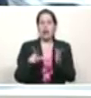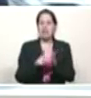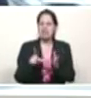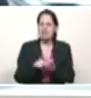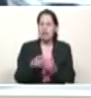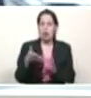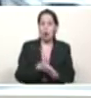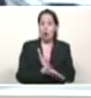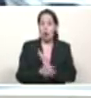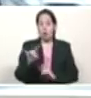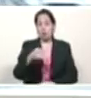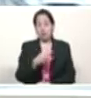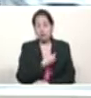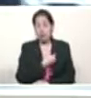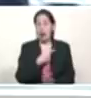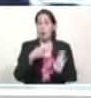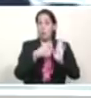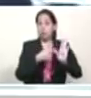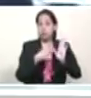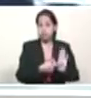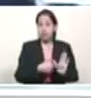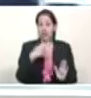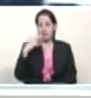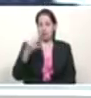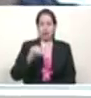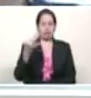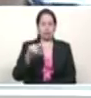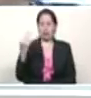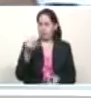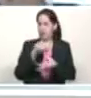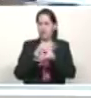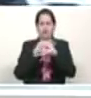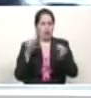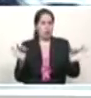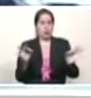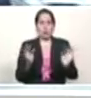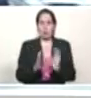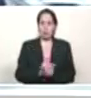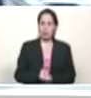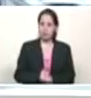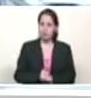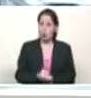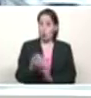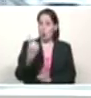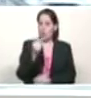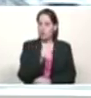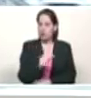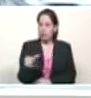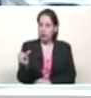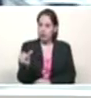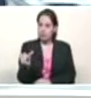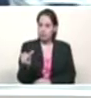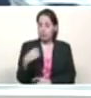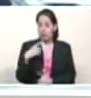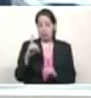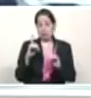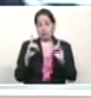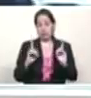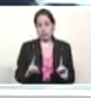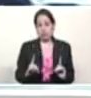de la educación universitaria. Verdaderamente maravilloso. Desde hace más de una semana que decidí